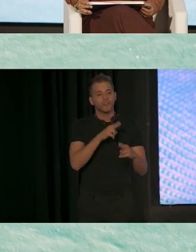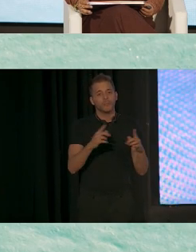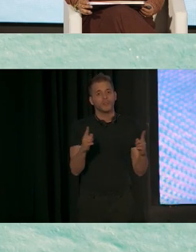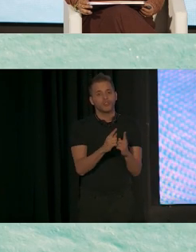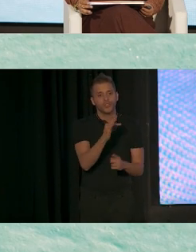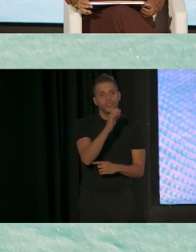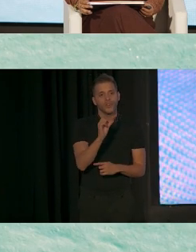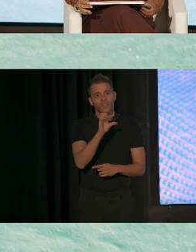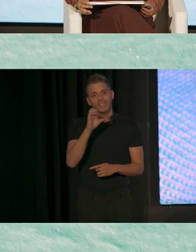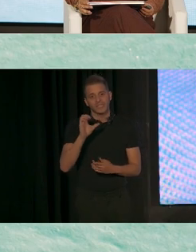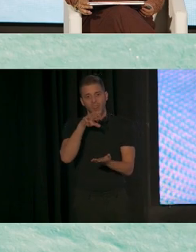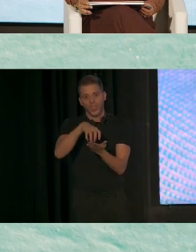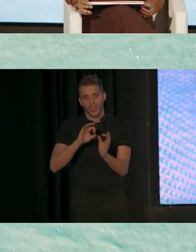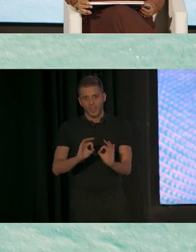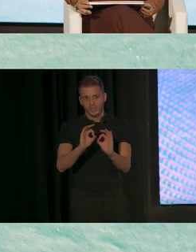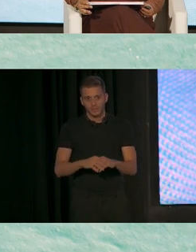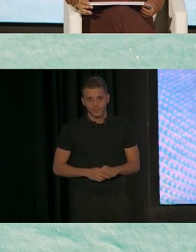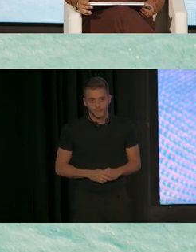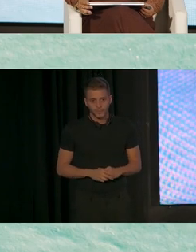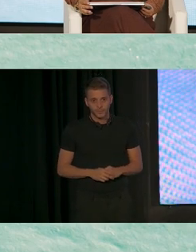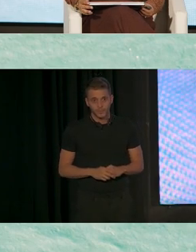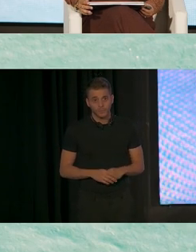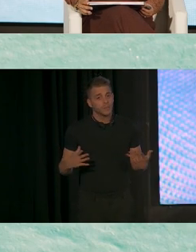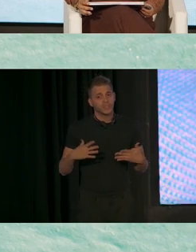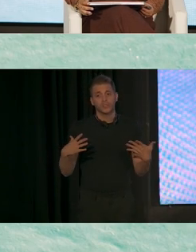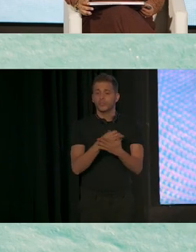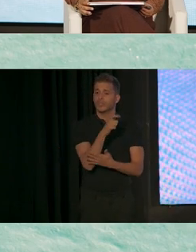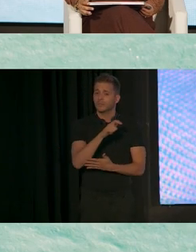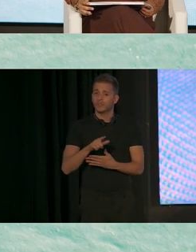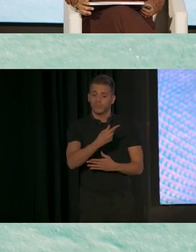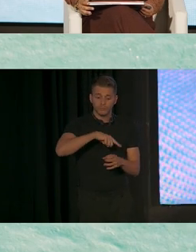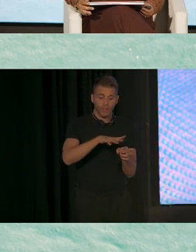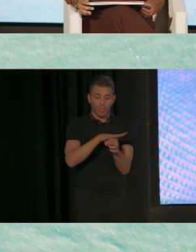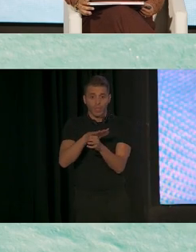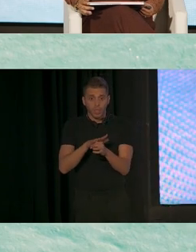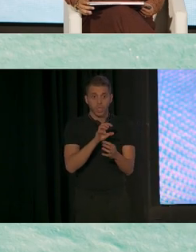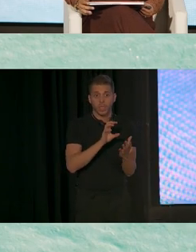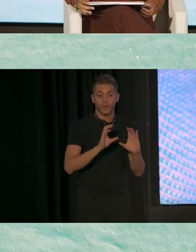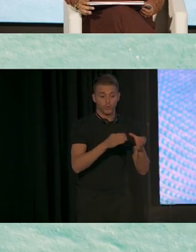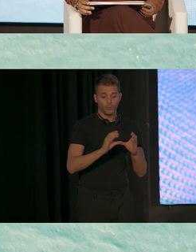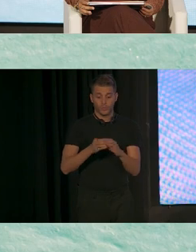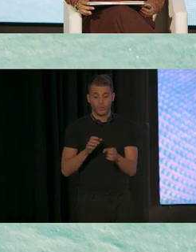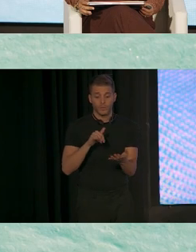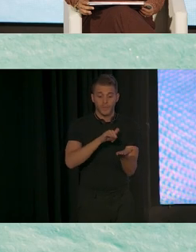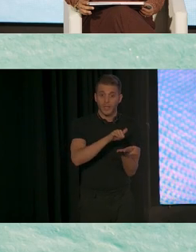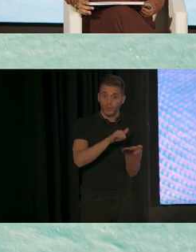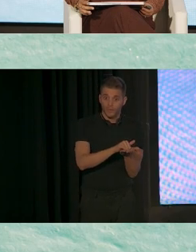Center, para todos los condados de Nueva York y financiado por el